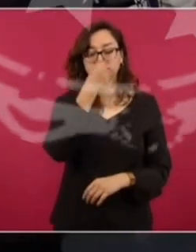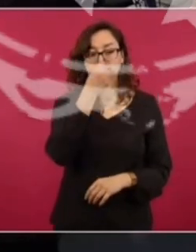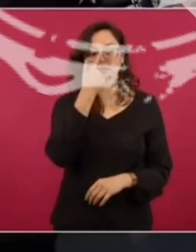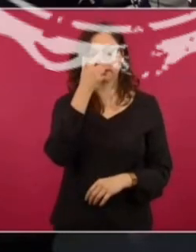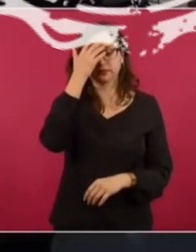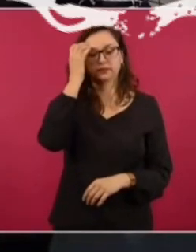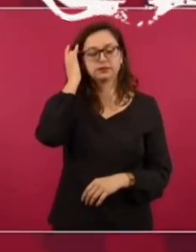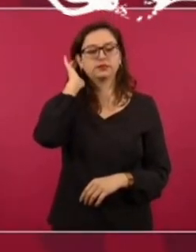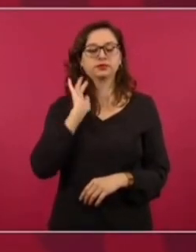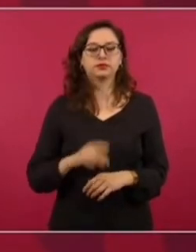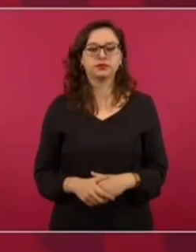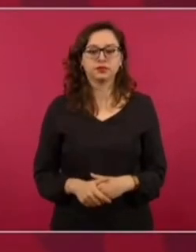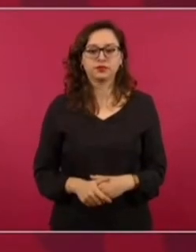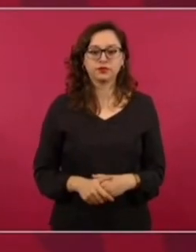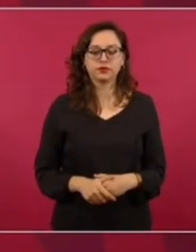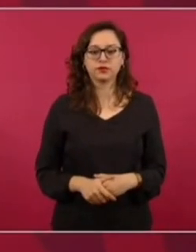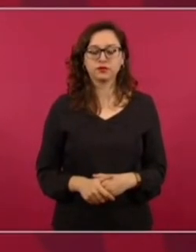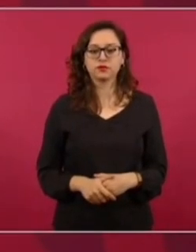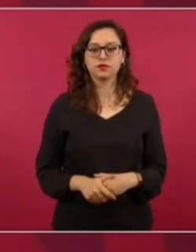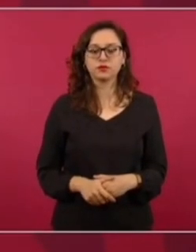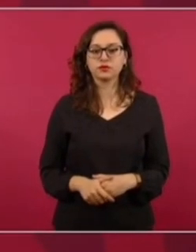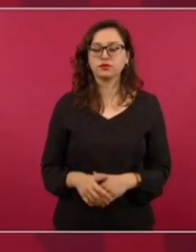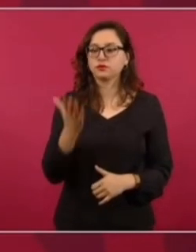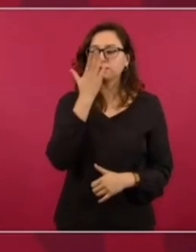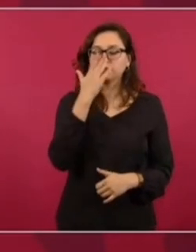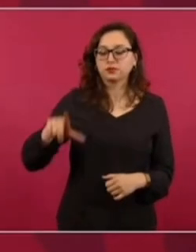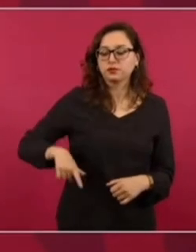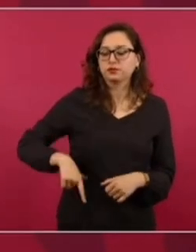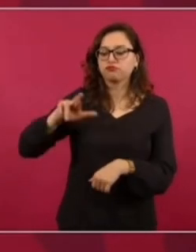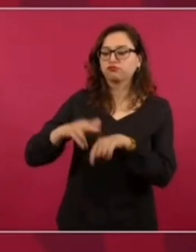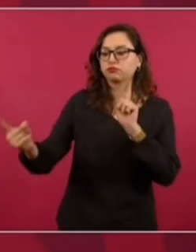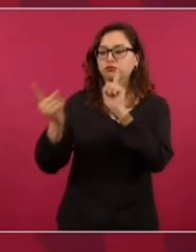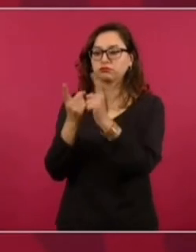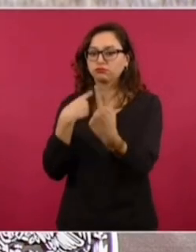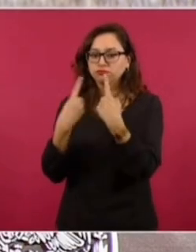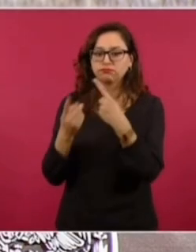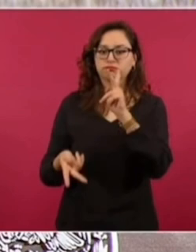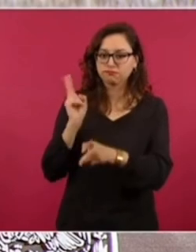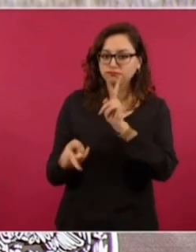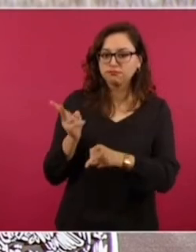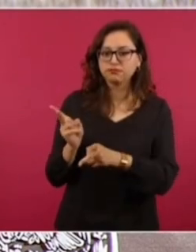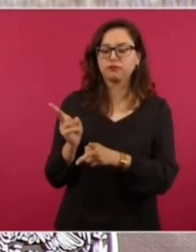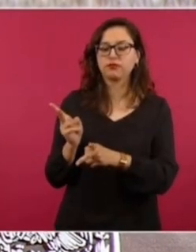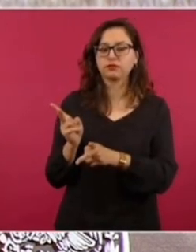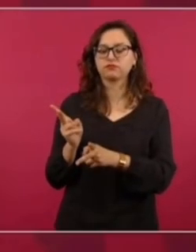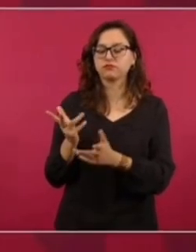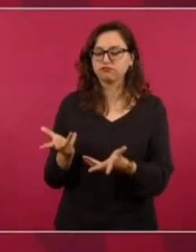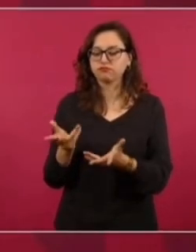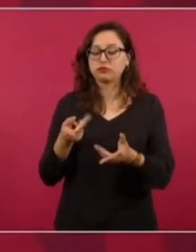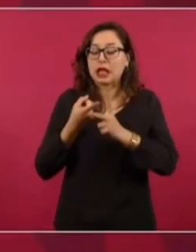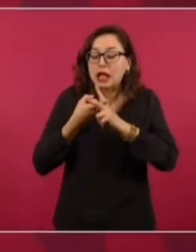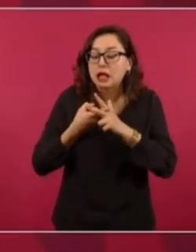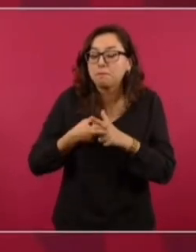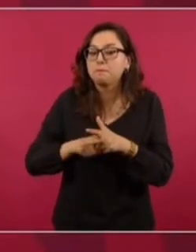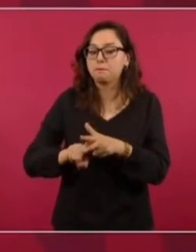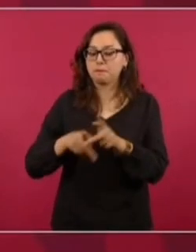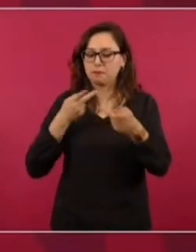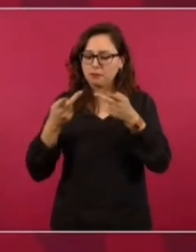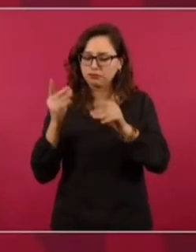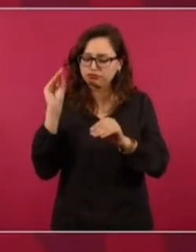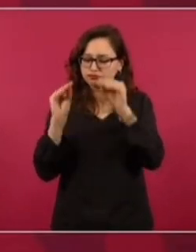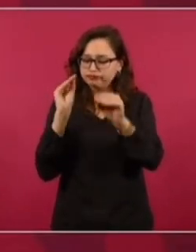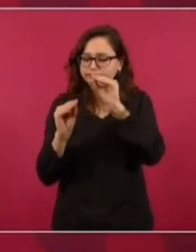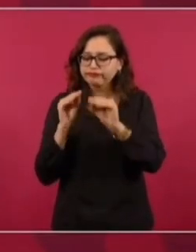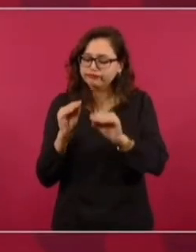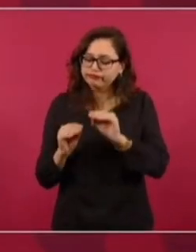Nos reunimos con el gobernador de Sonora y estamos elaborando un plan para que